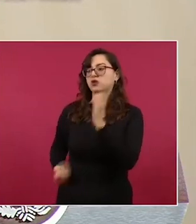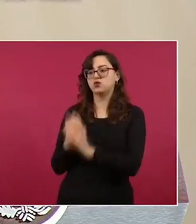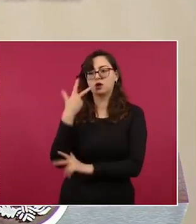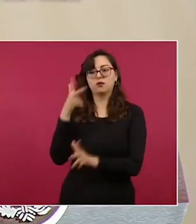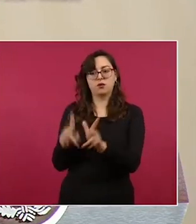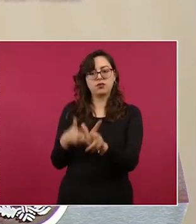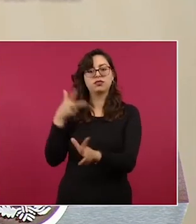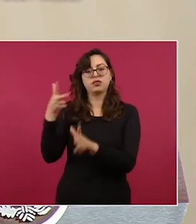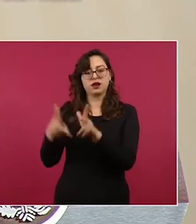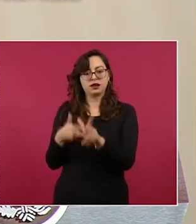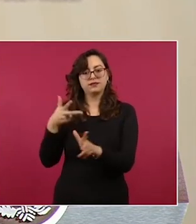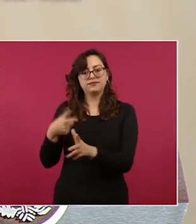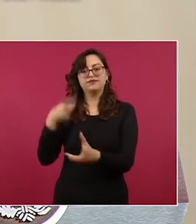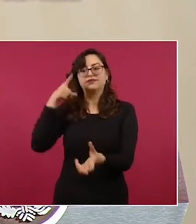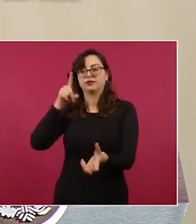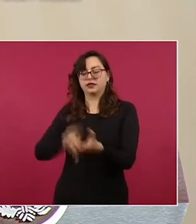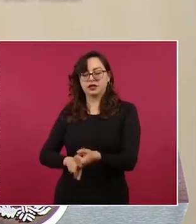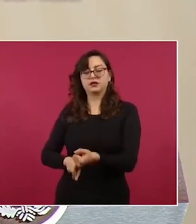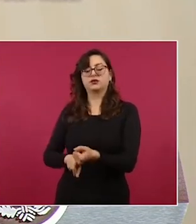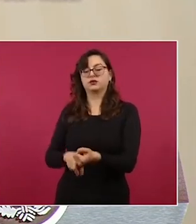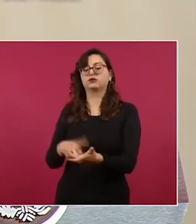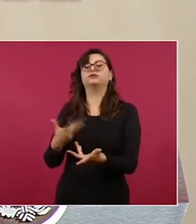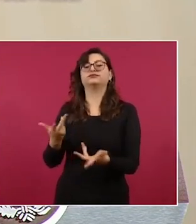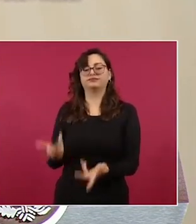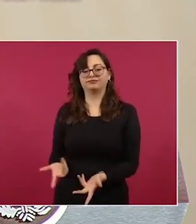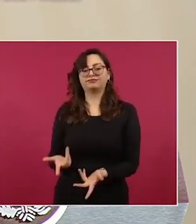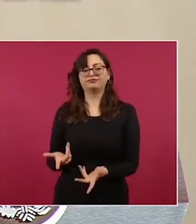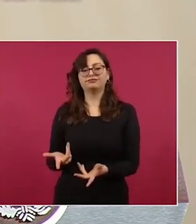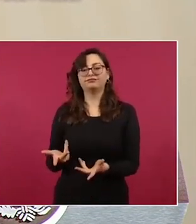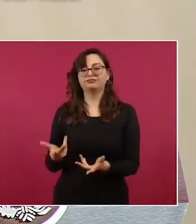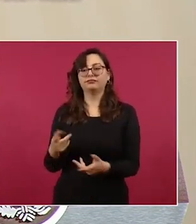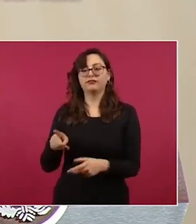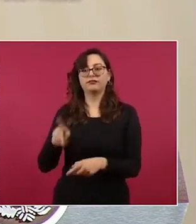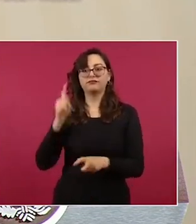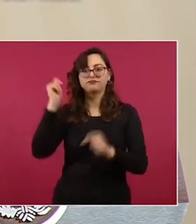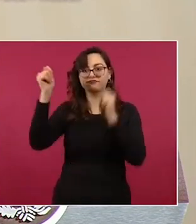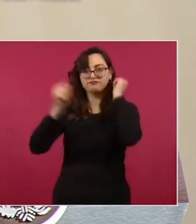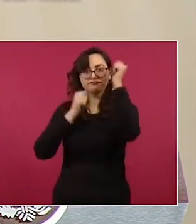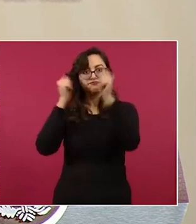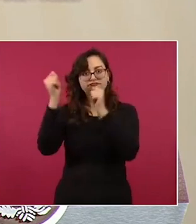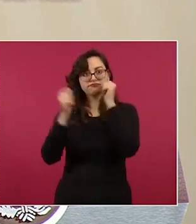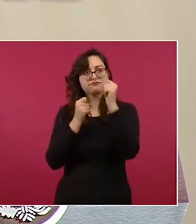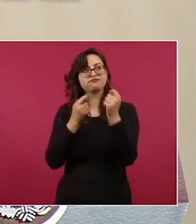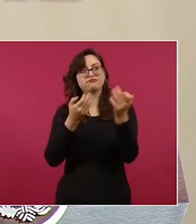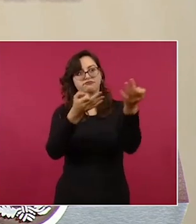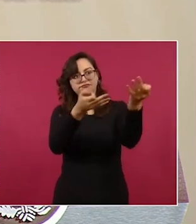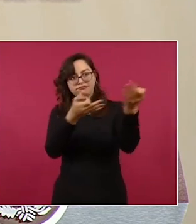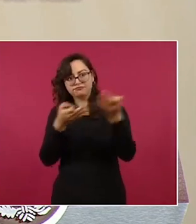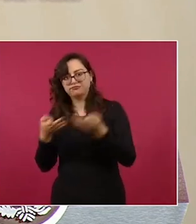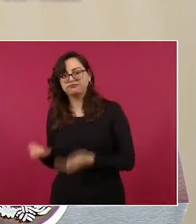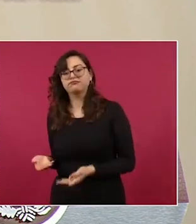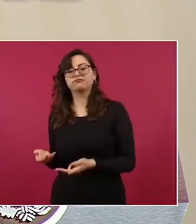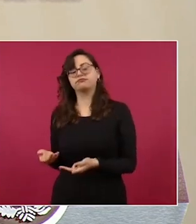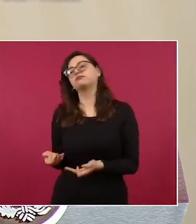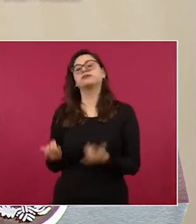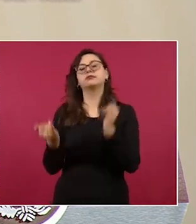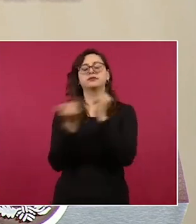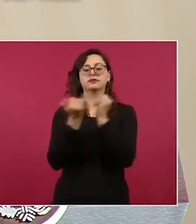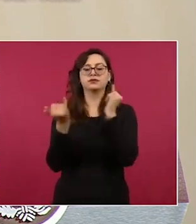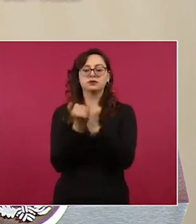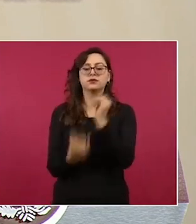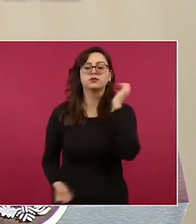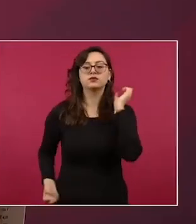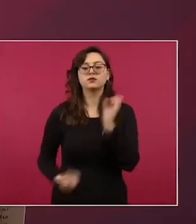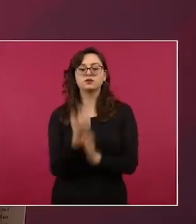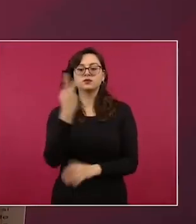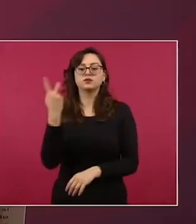Maya, en el interior del estado y así vincularlos con la demanda de la industria turística. Estamos también articulando una nueva política de integración